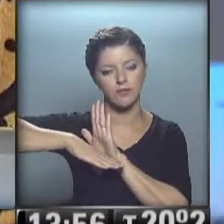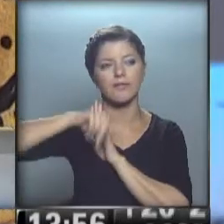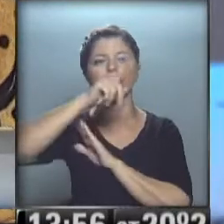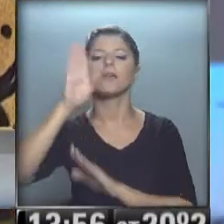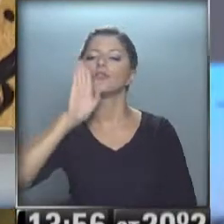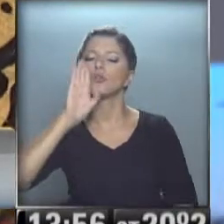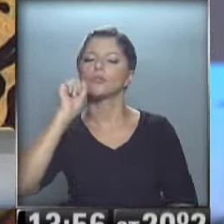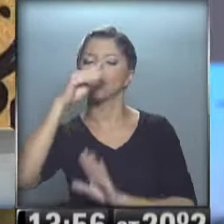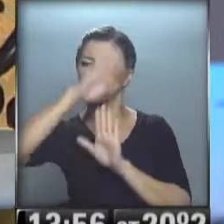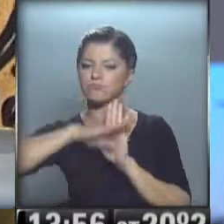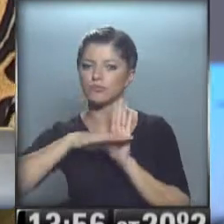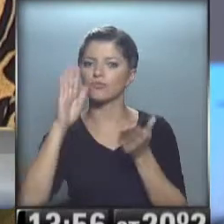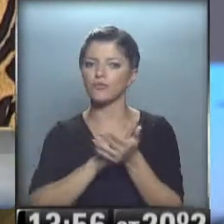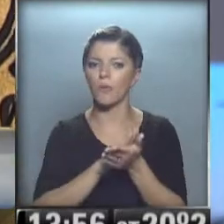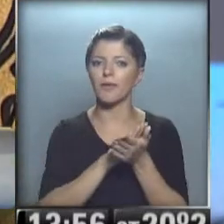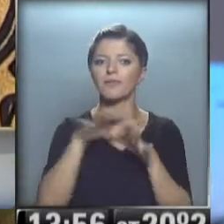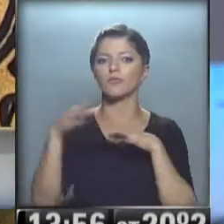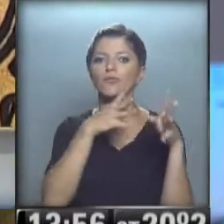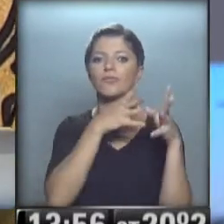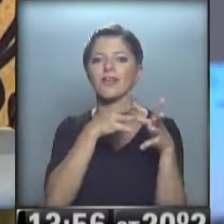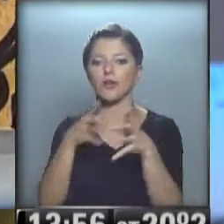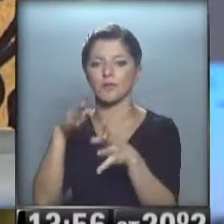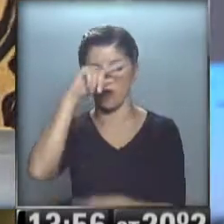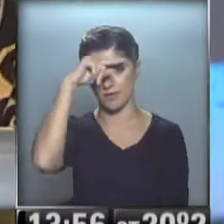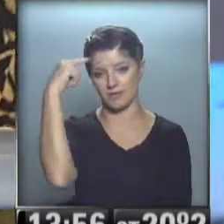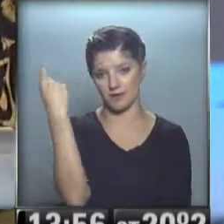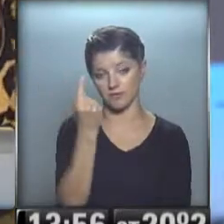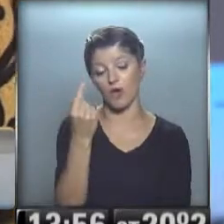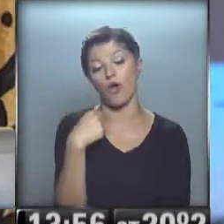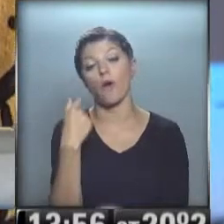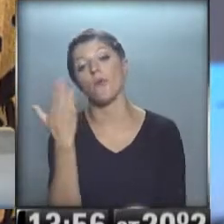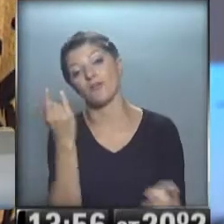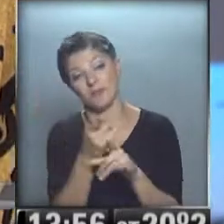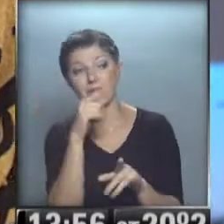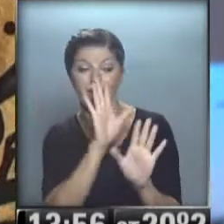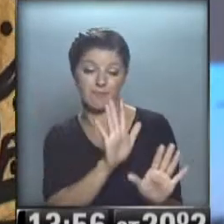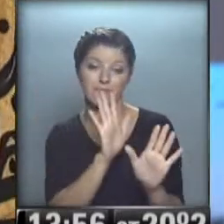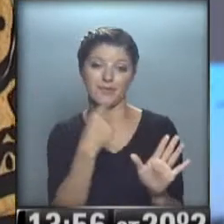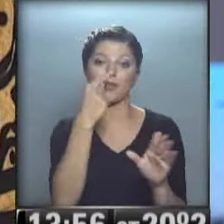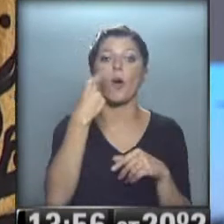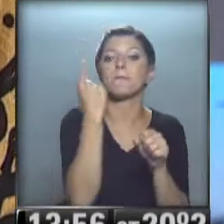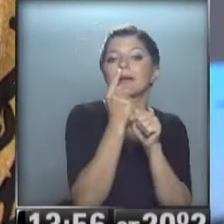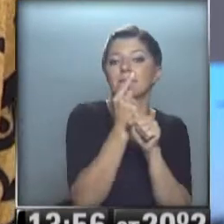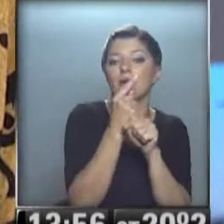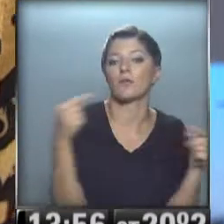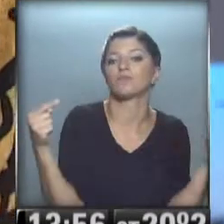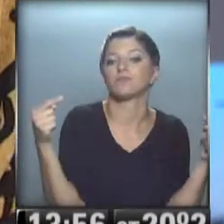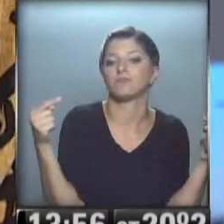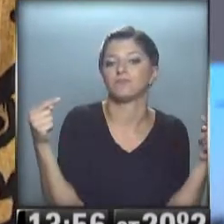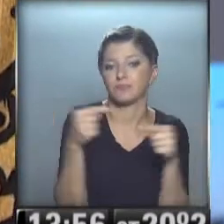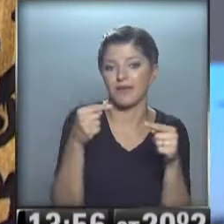respecto del terrorismo internacional, donde una vez más, como hace siempre, colocó a Cuba como uno de los